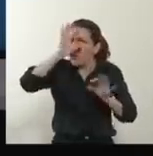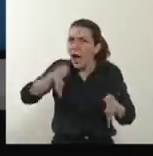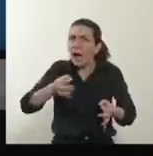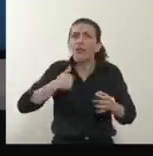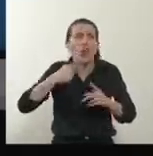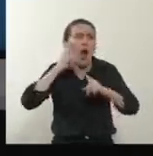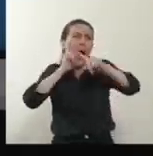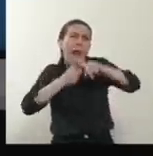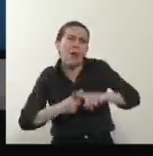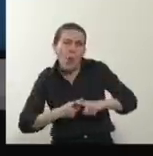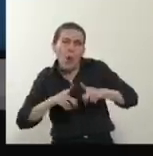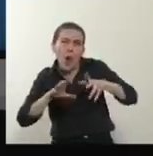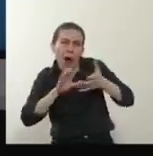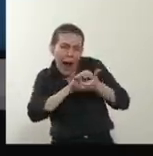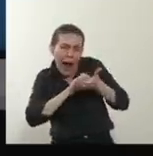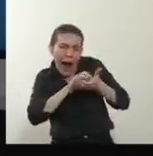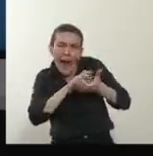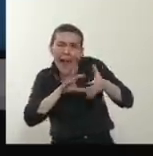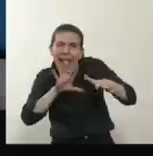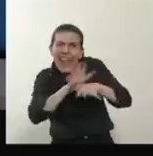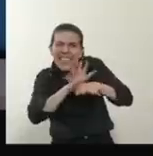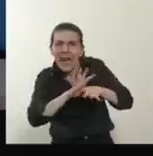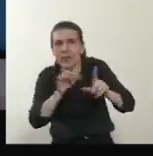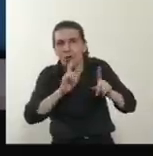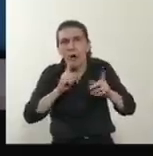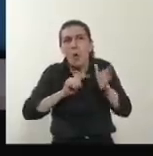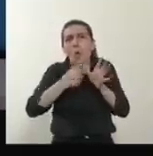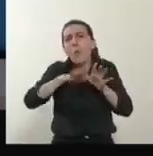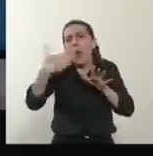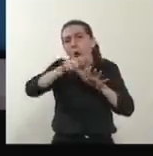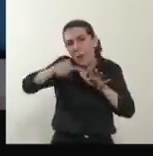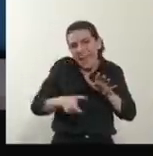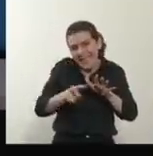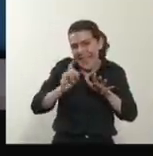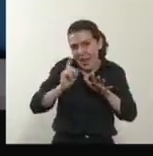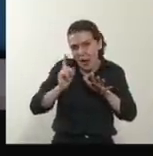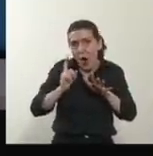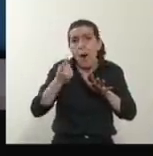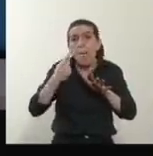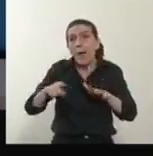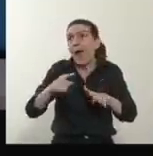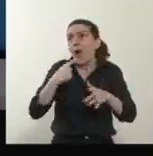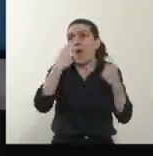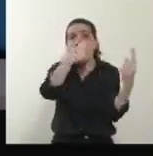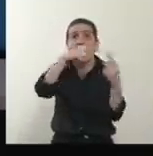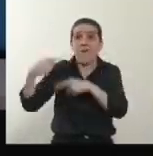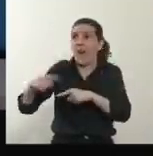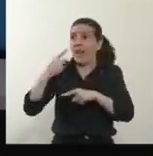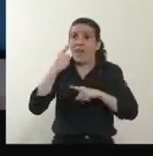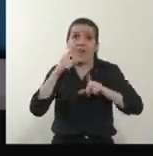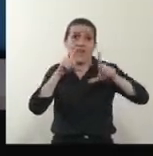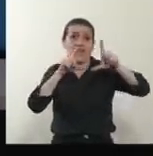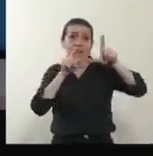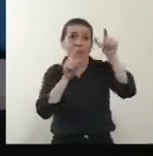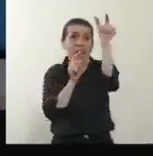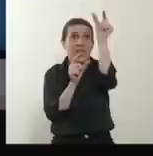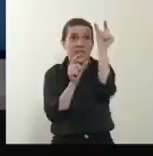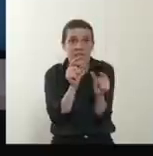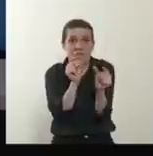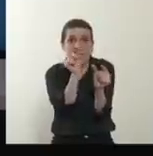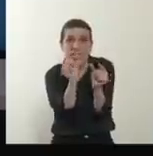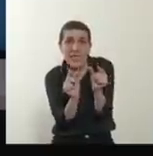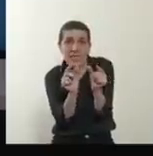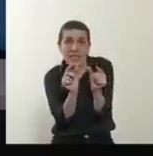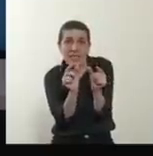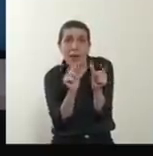exactamente esa cuenta, en el Gran Buenos Aires. Claramente es distinto el número. El